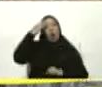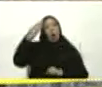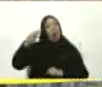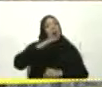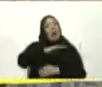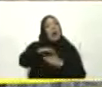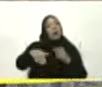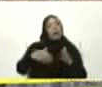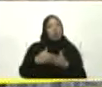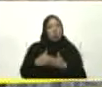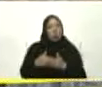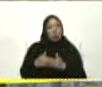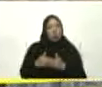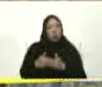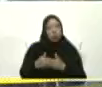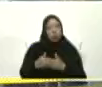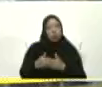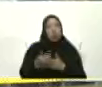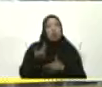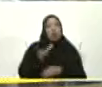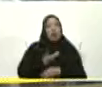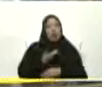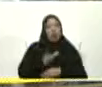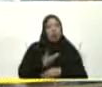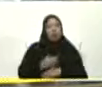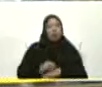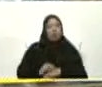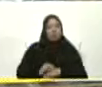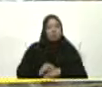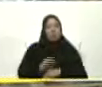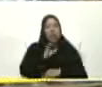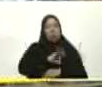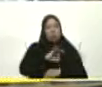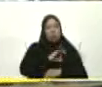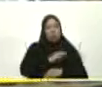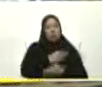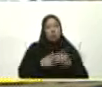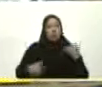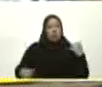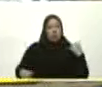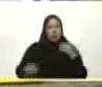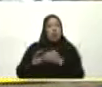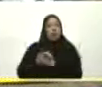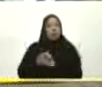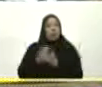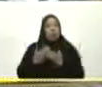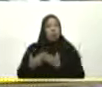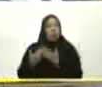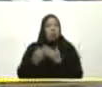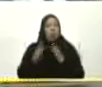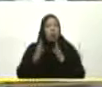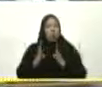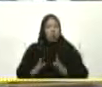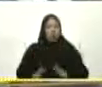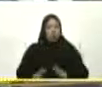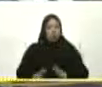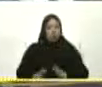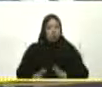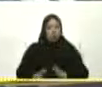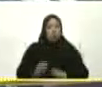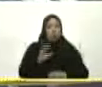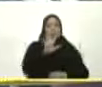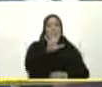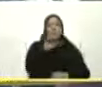Decanos Ciudadanos Alcaldes Señoras y señores Compañeros estudiantes En el marco Del 51